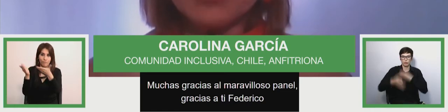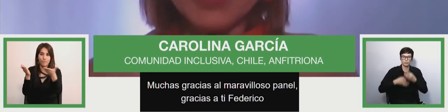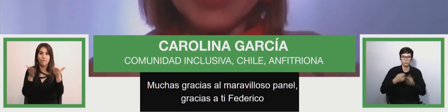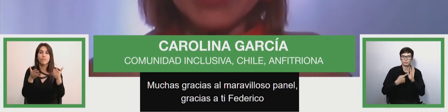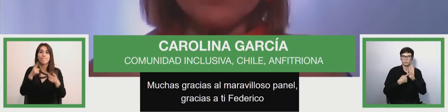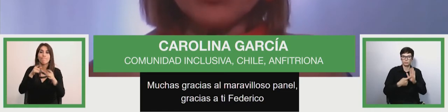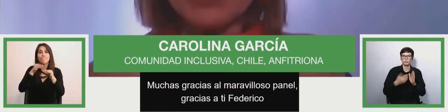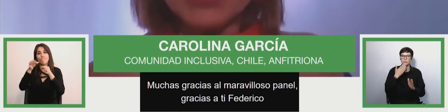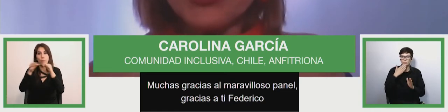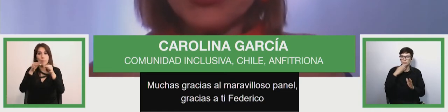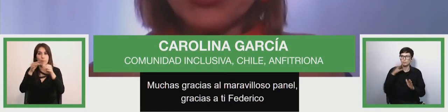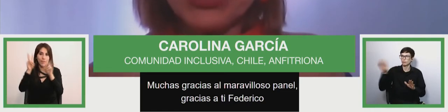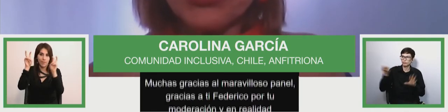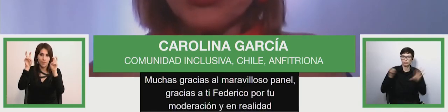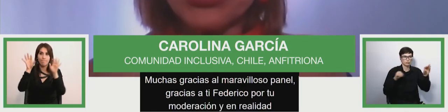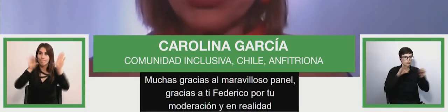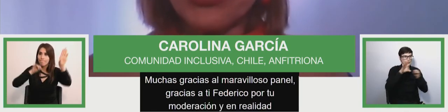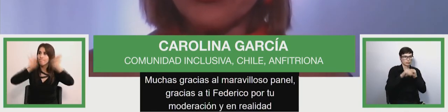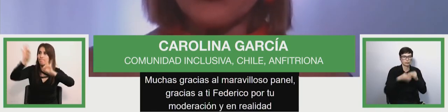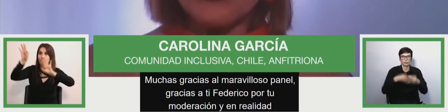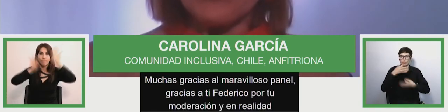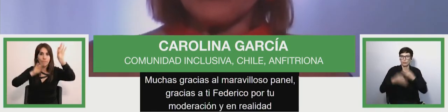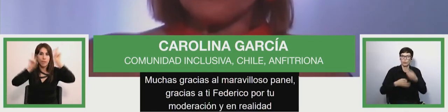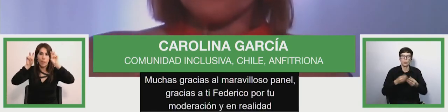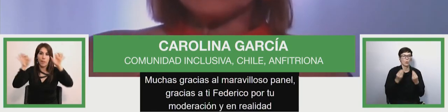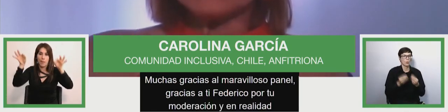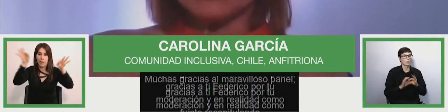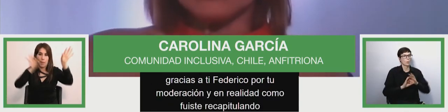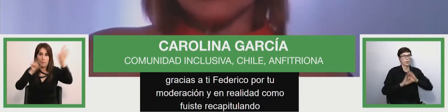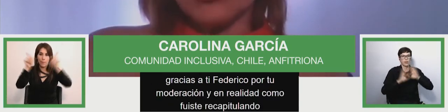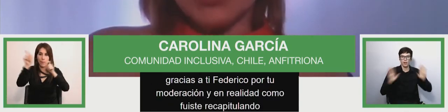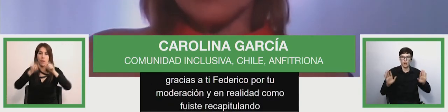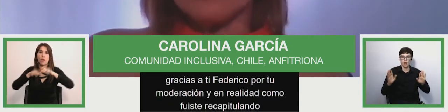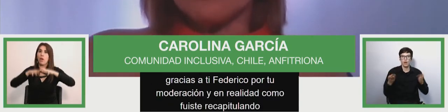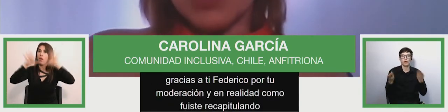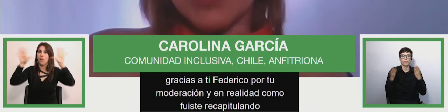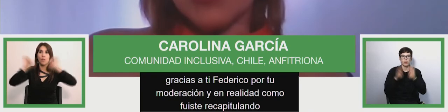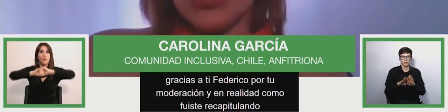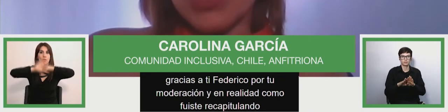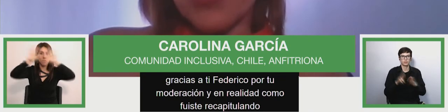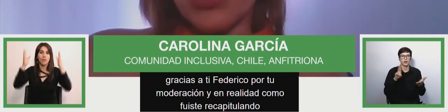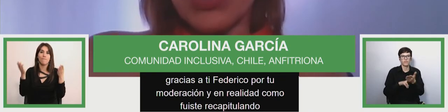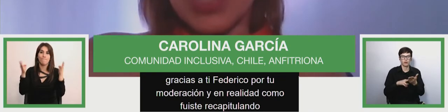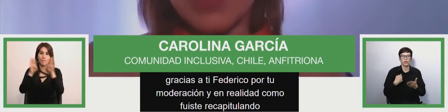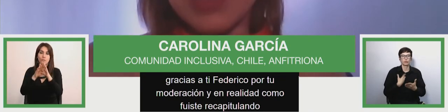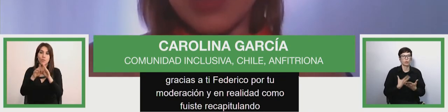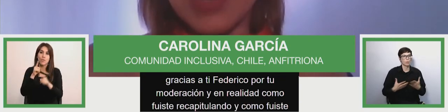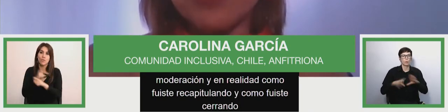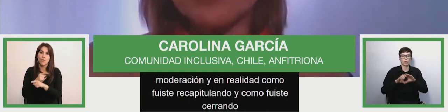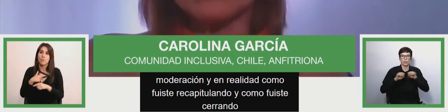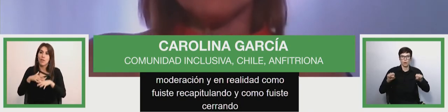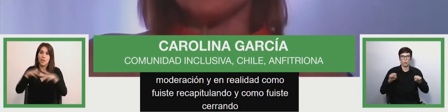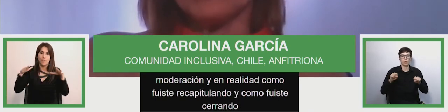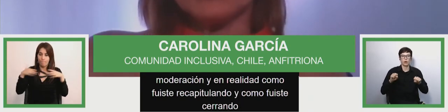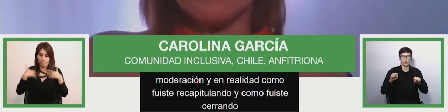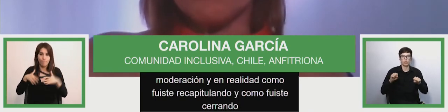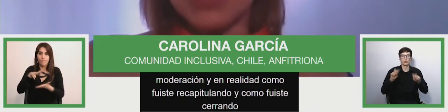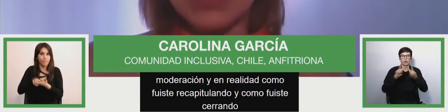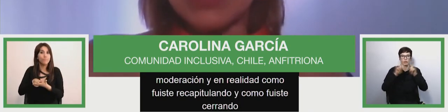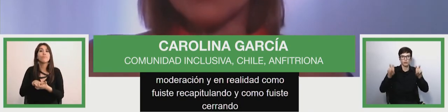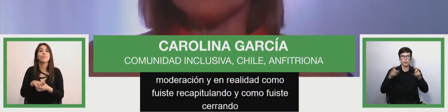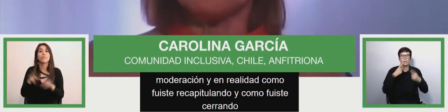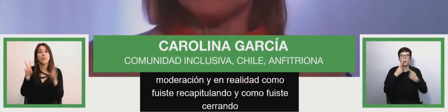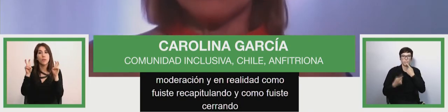fuiste recapitulando y todo cómo fuiste cerrando y también estoy de acuerdo que las preguntas